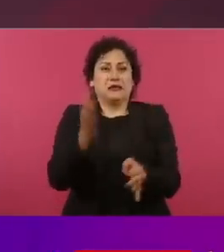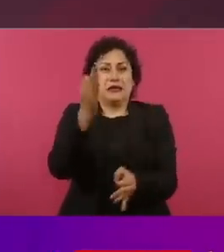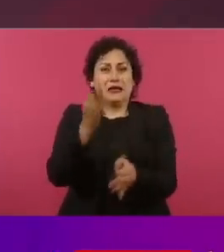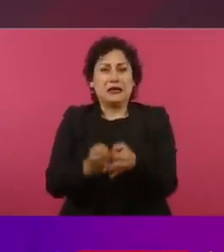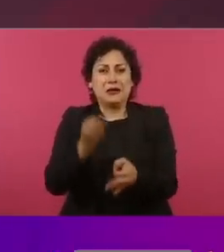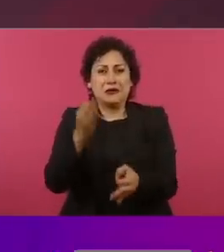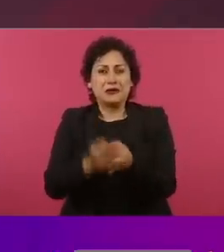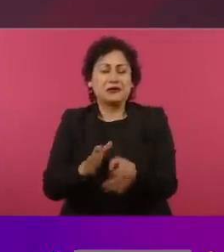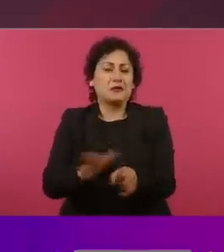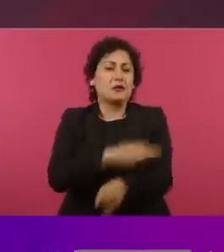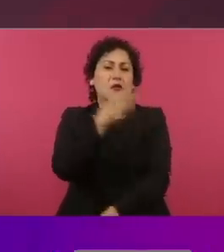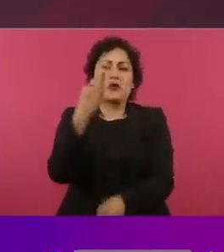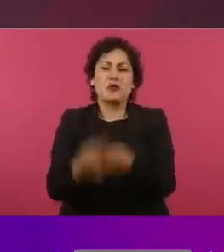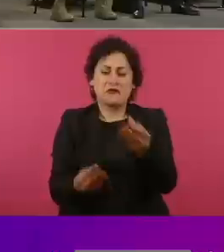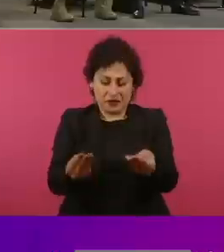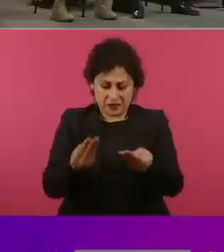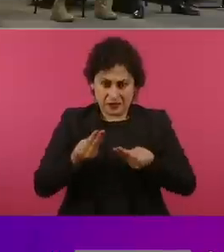situación,